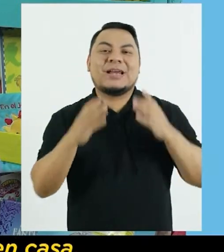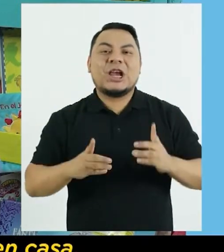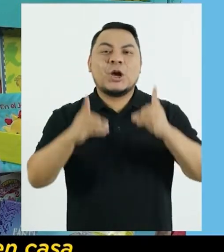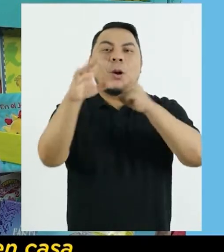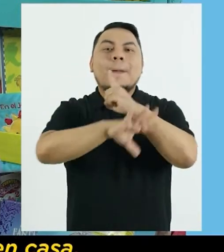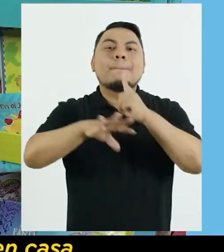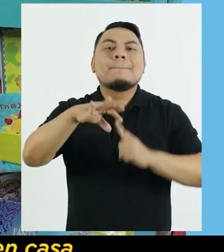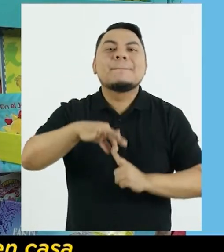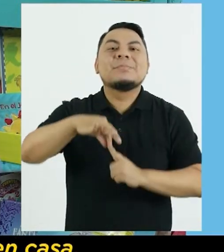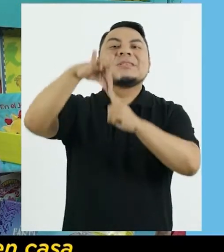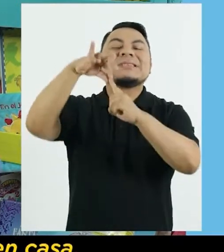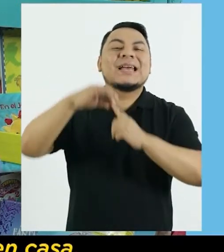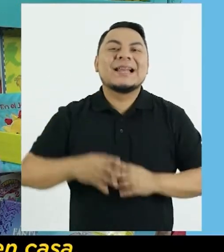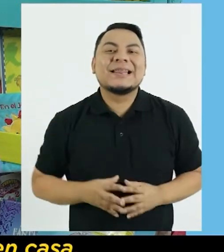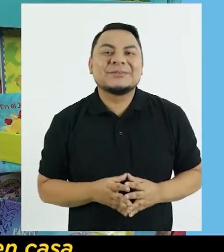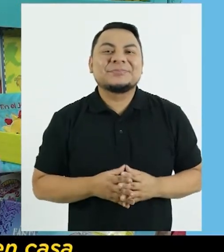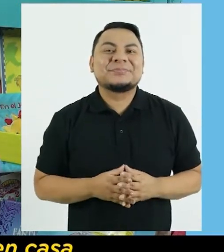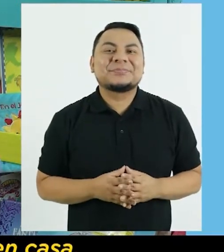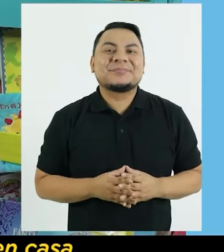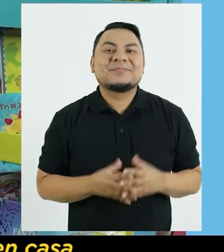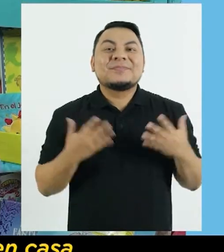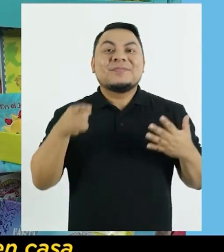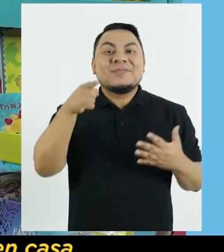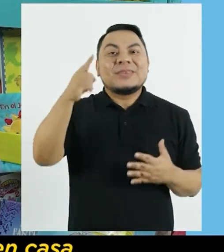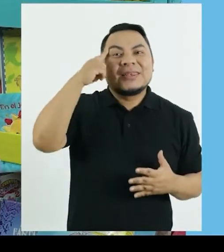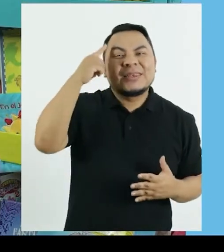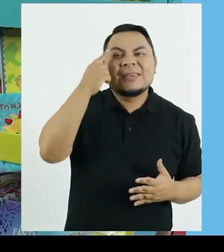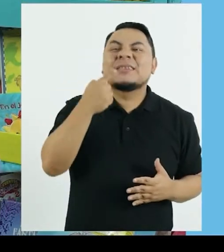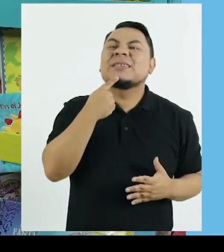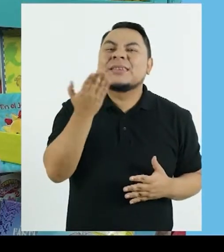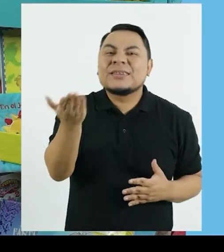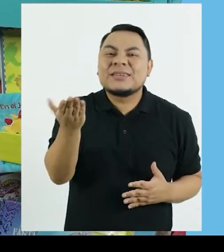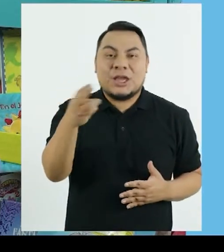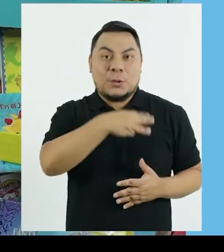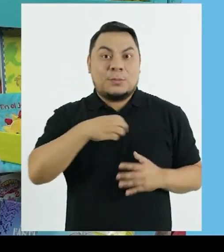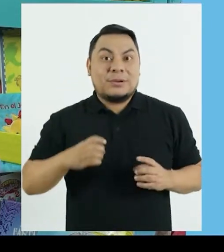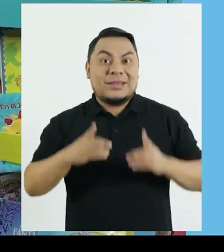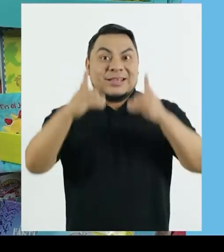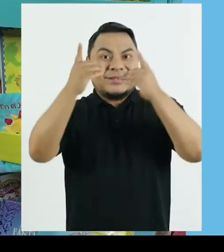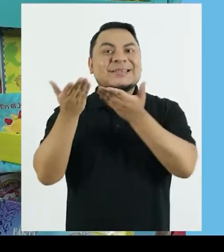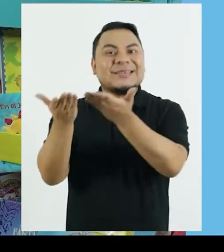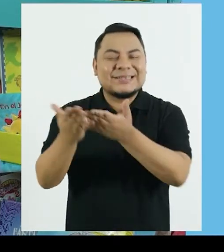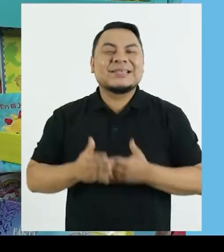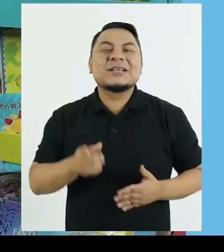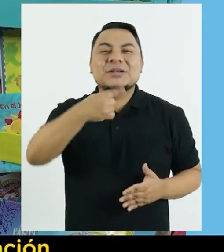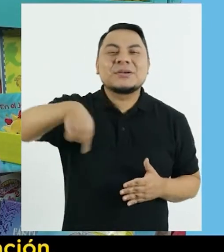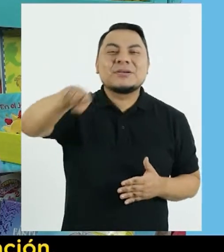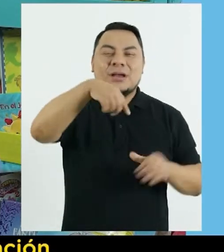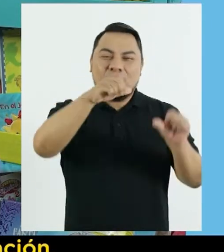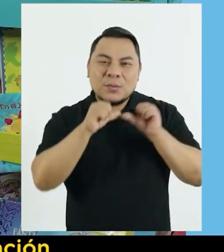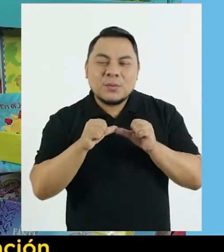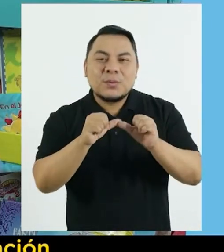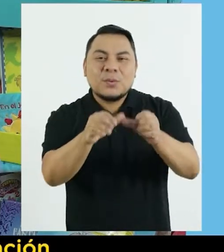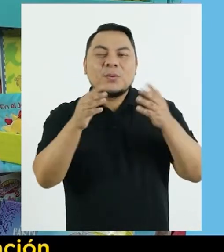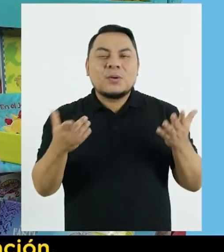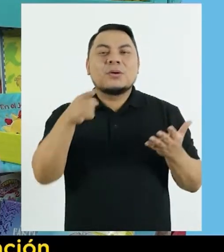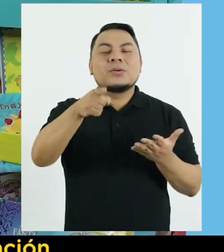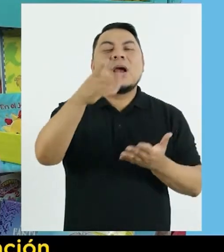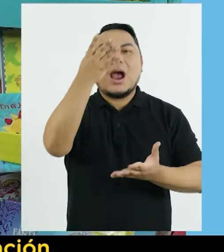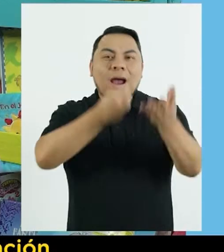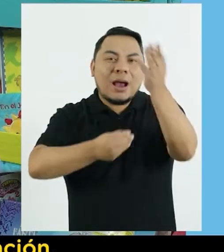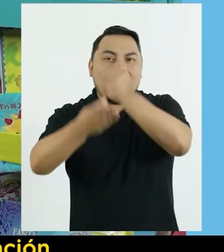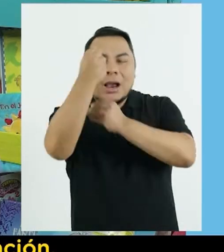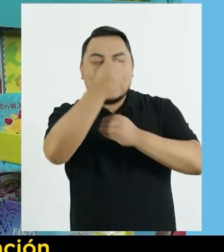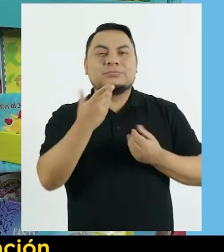Bienvenidas y bienvenidos a Aprendo en Casa Educación Básica Especial Una iniciativa del